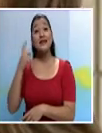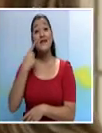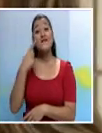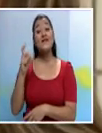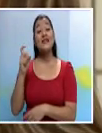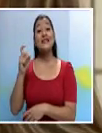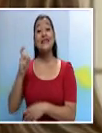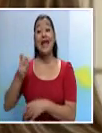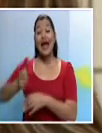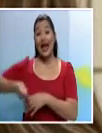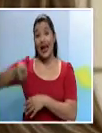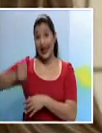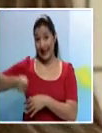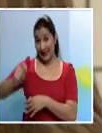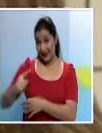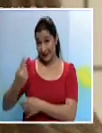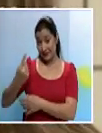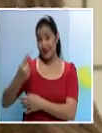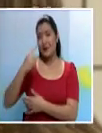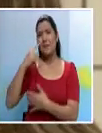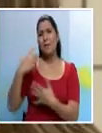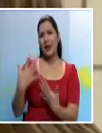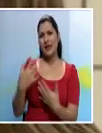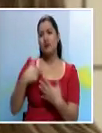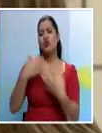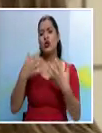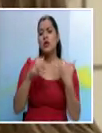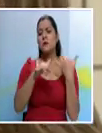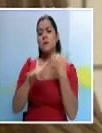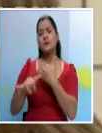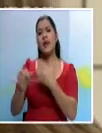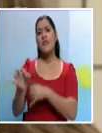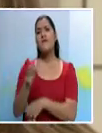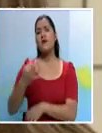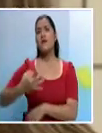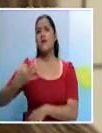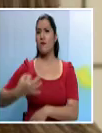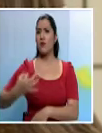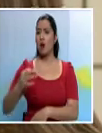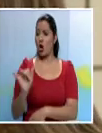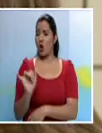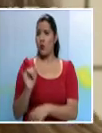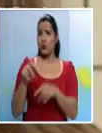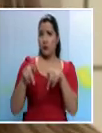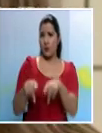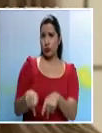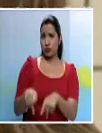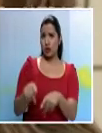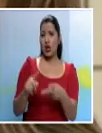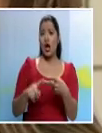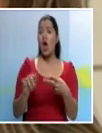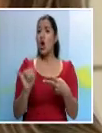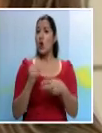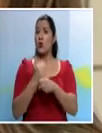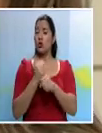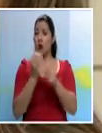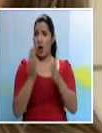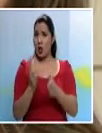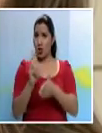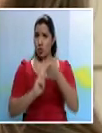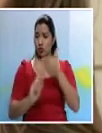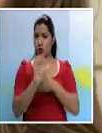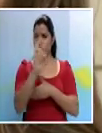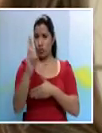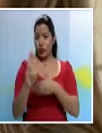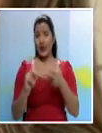probidad para presentar una denuncia formal como ciudadana, como académica de la universidad y